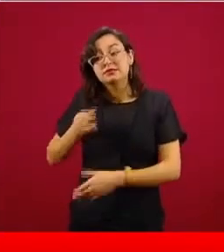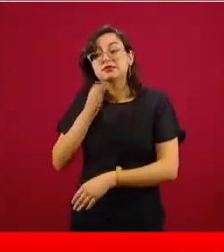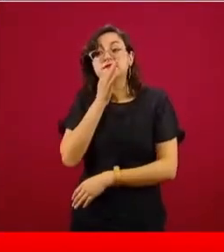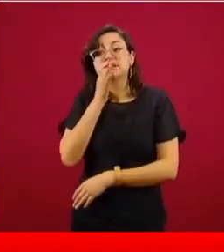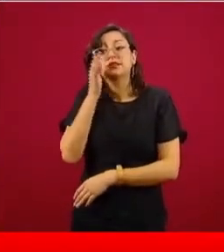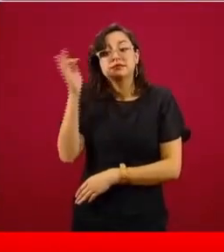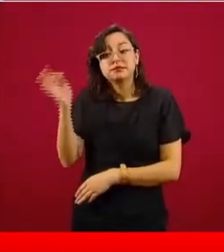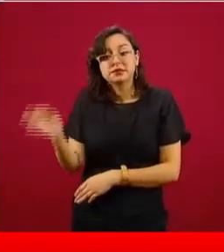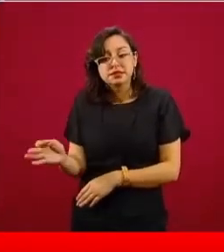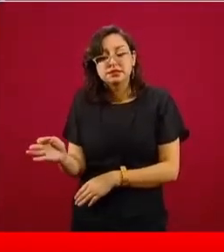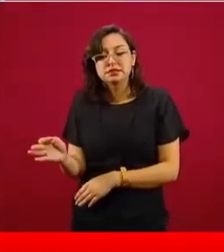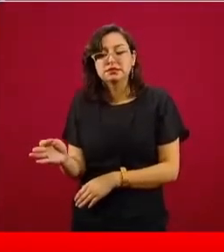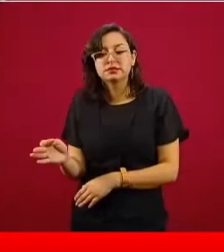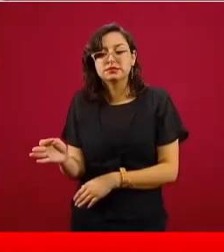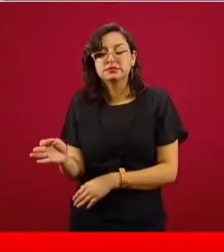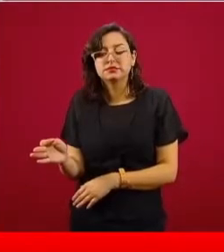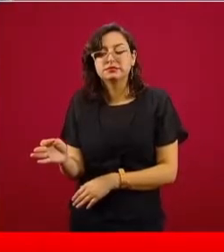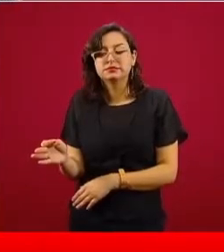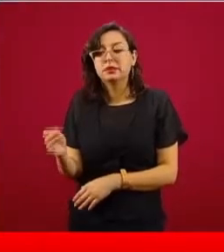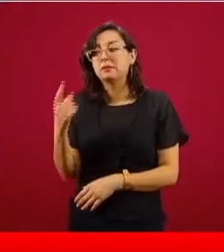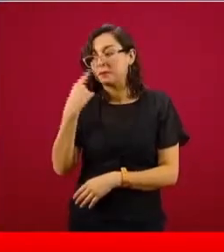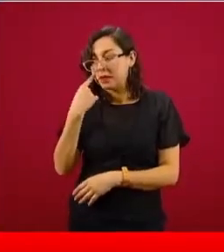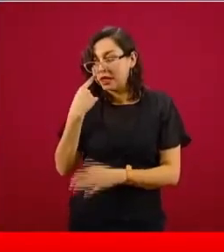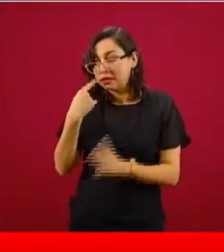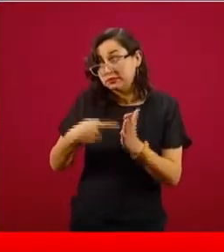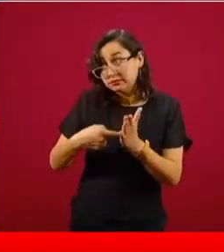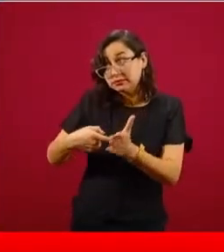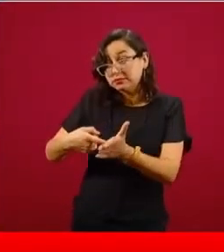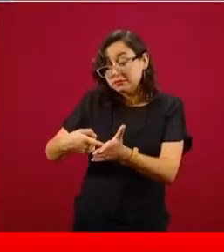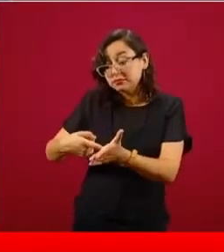aquí está este asunto,